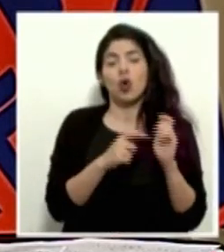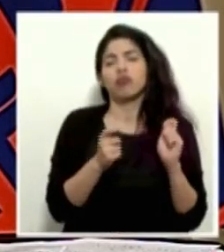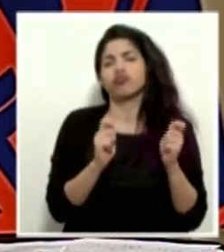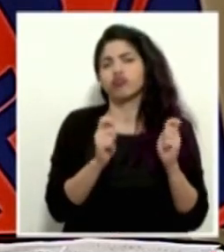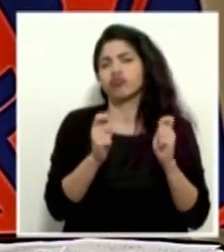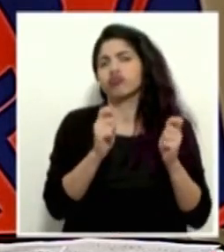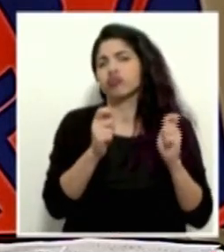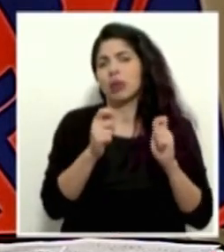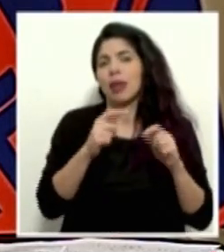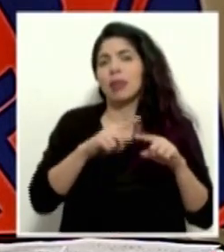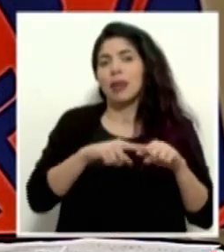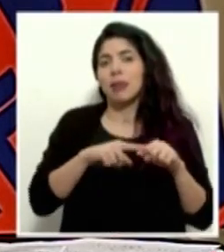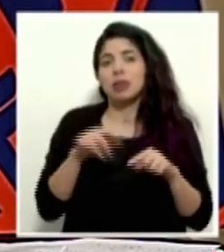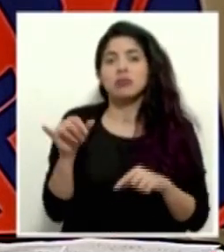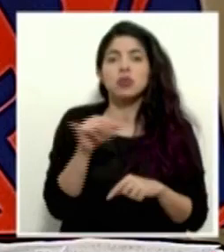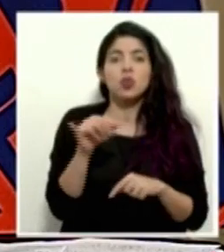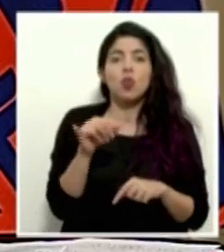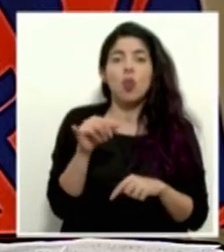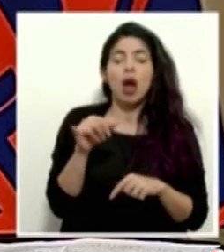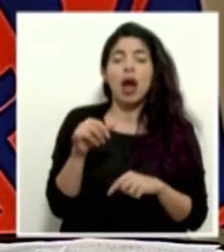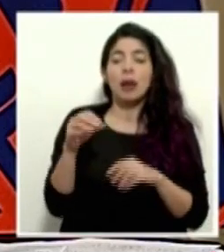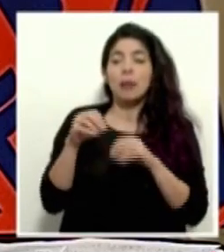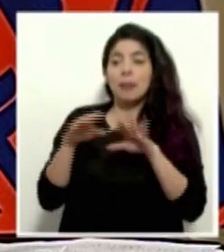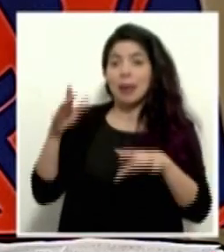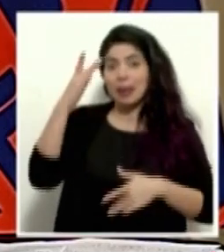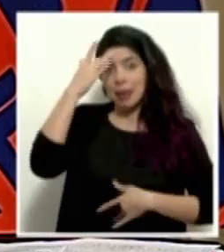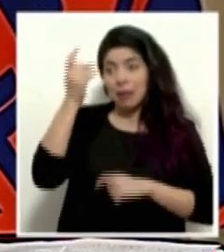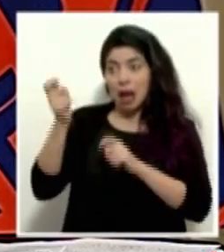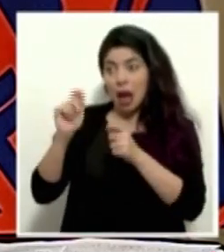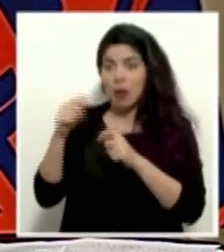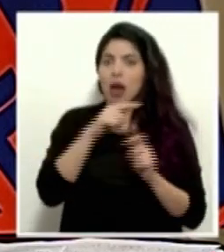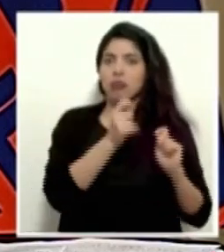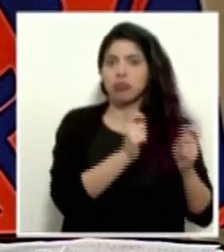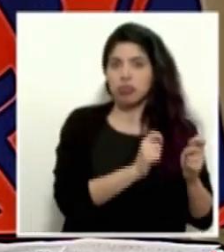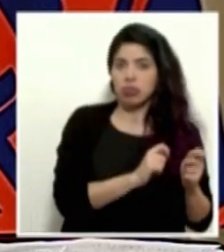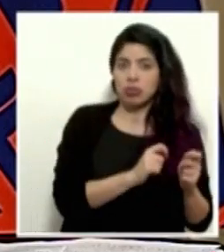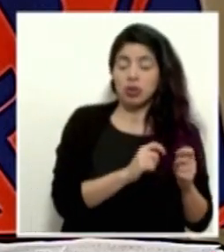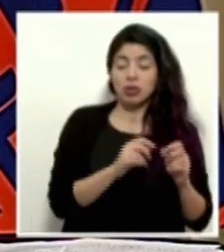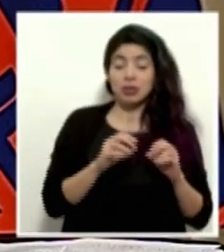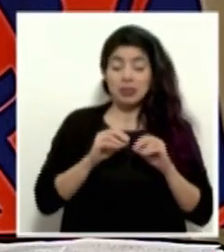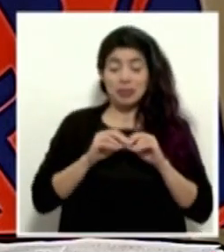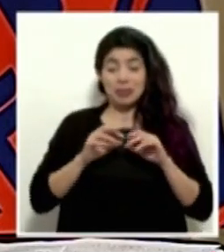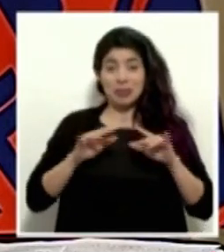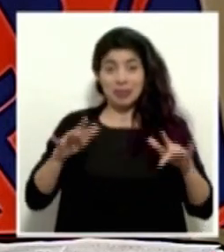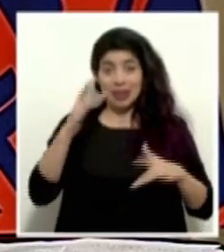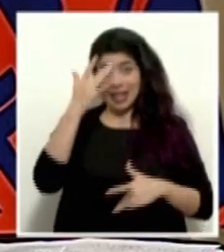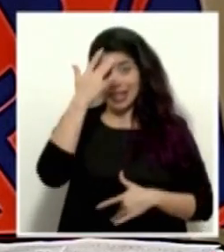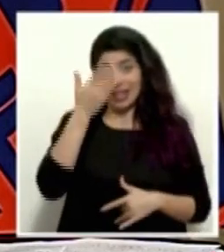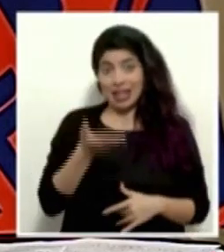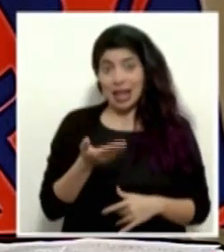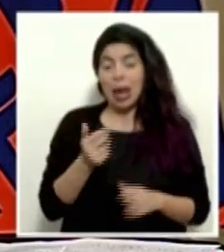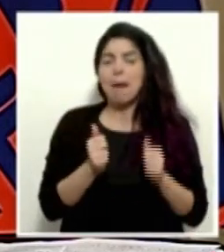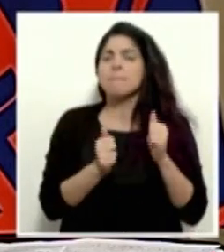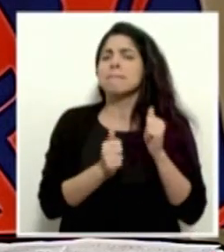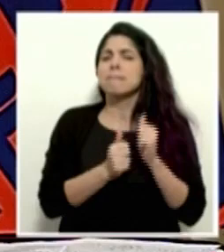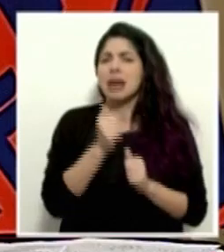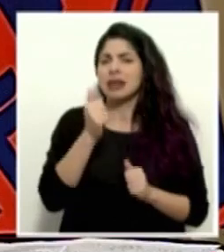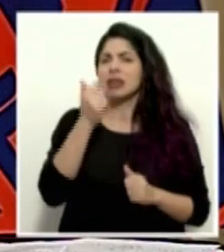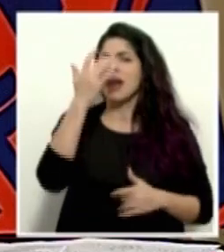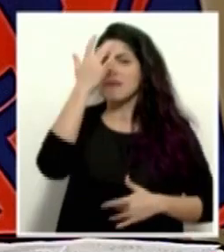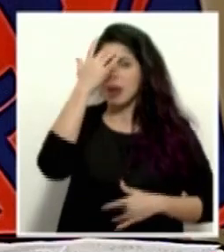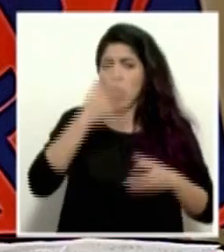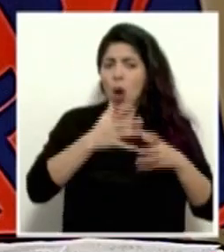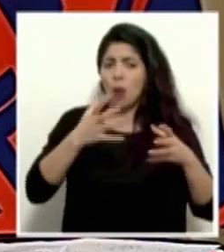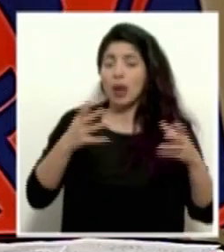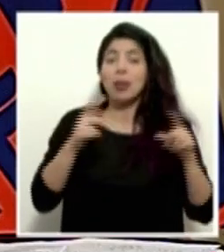evolucionando a como ha ido evolucionando la pandemia. En términos de contagios hay más contagios pero